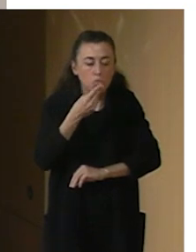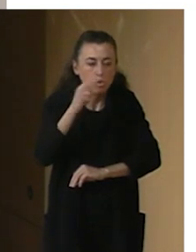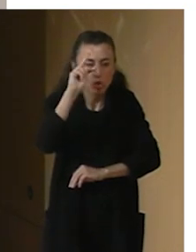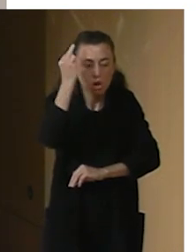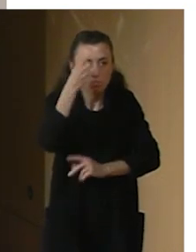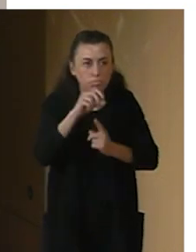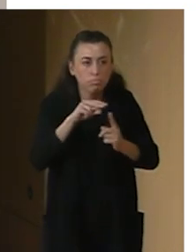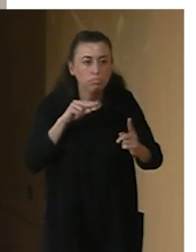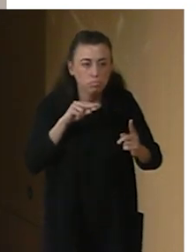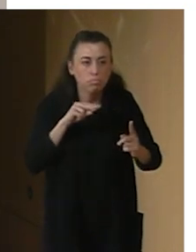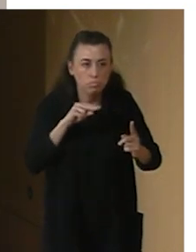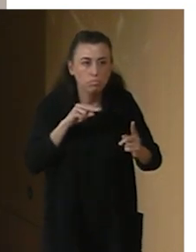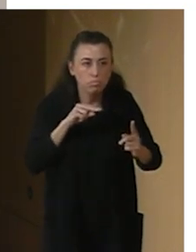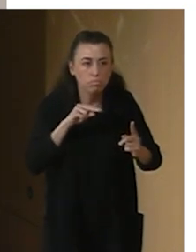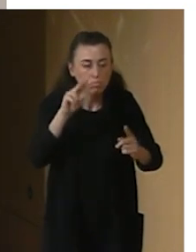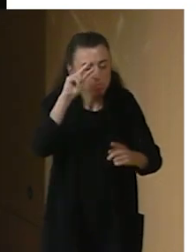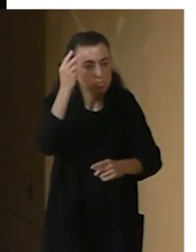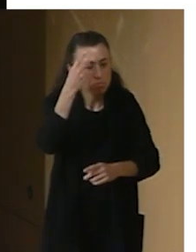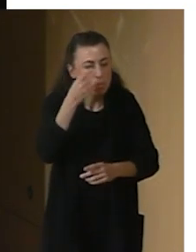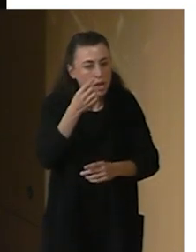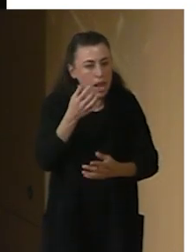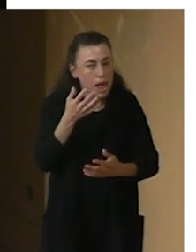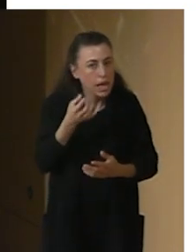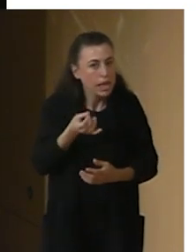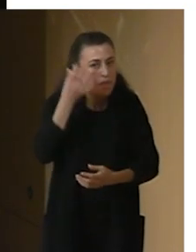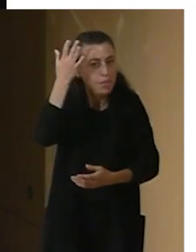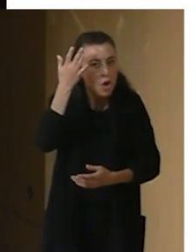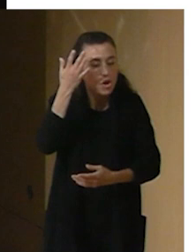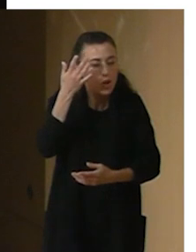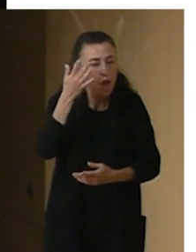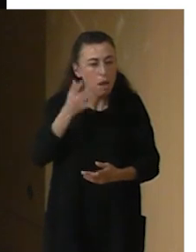partiendo de la creación hacia este público.